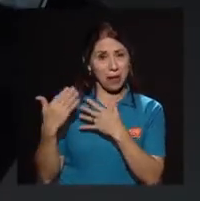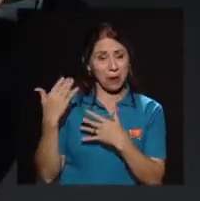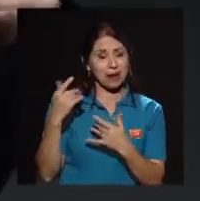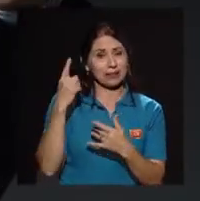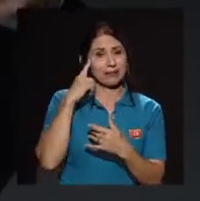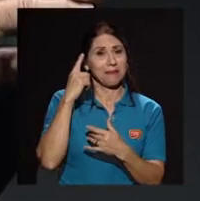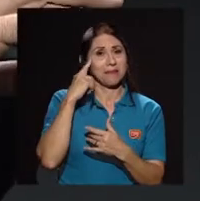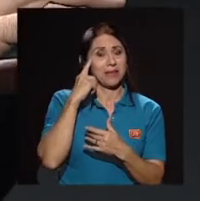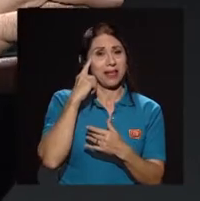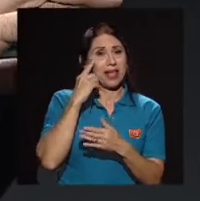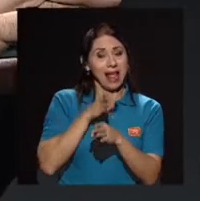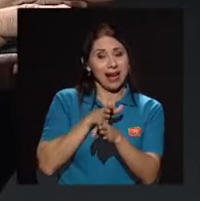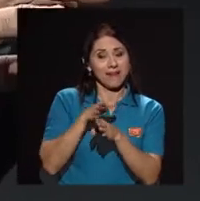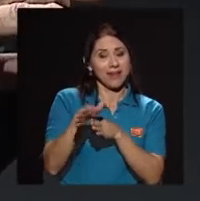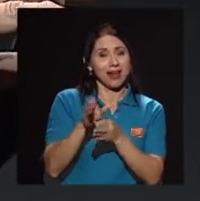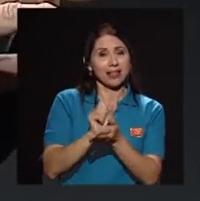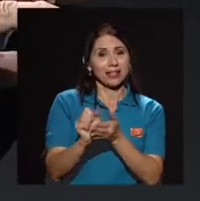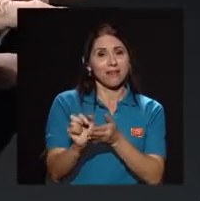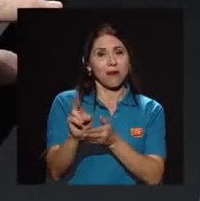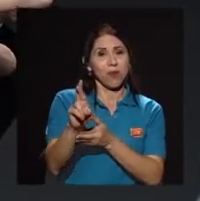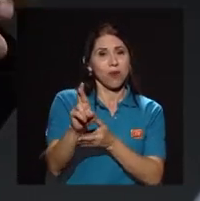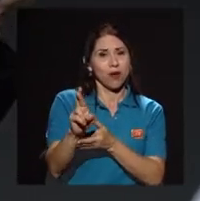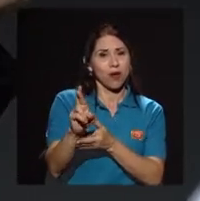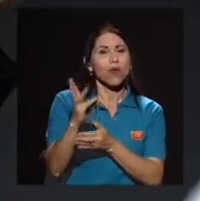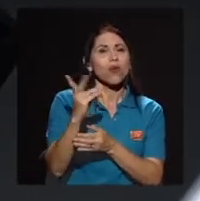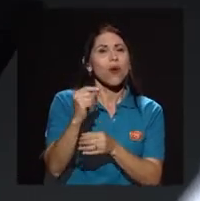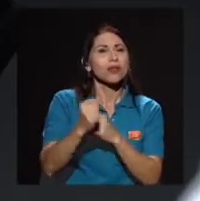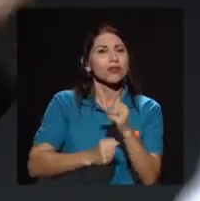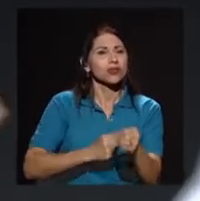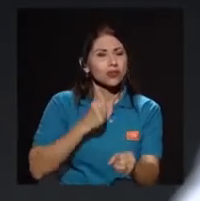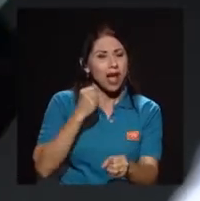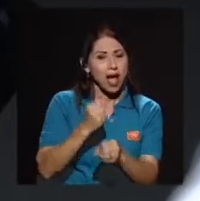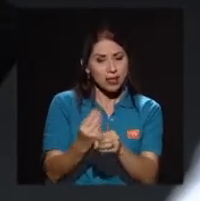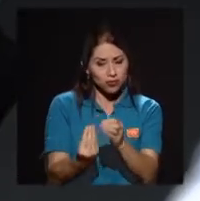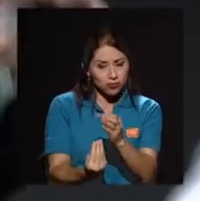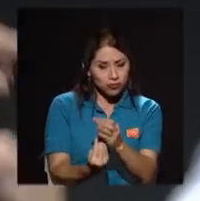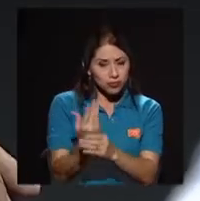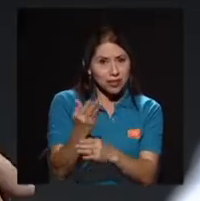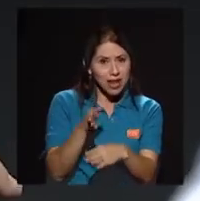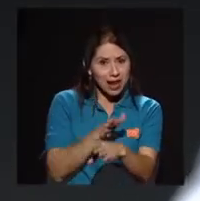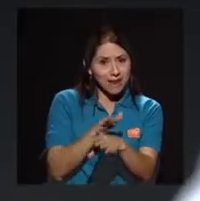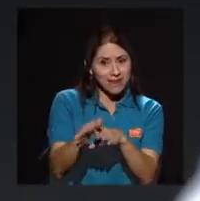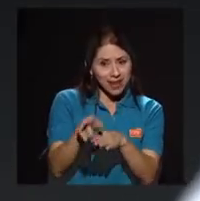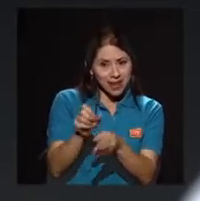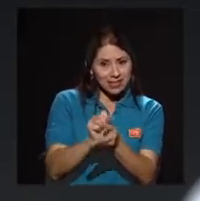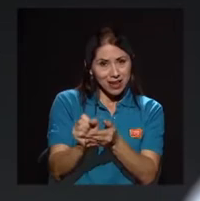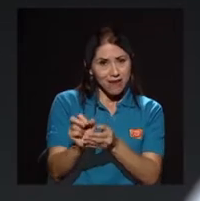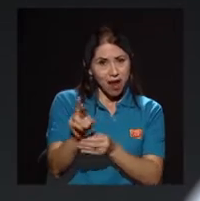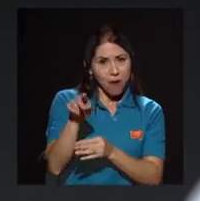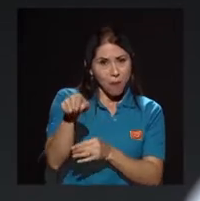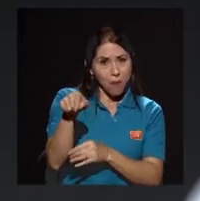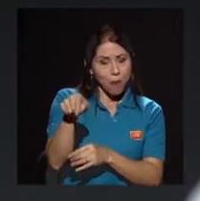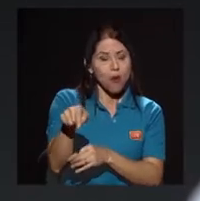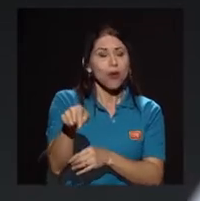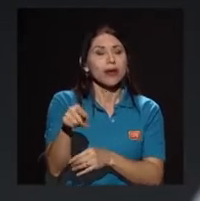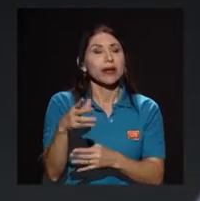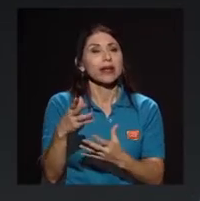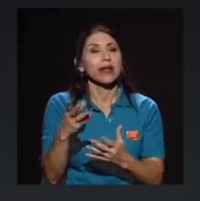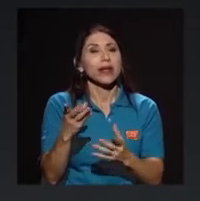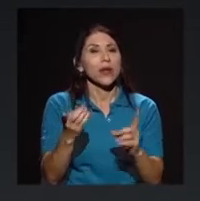se creó esa desconcentrada? ¿Y cuál ha sido la experiencia de la